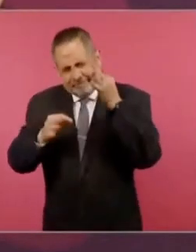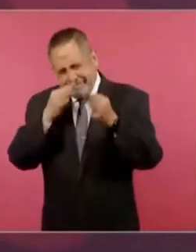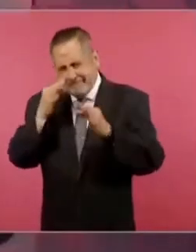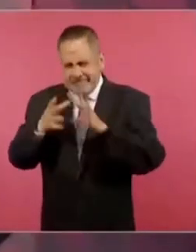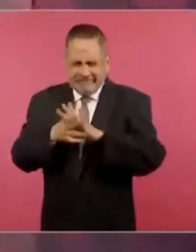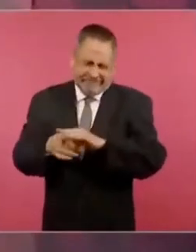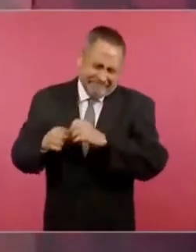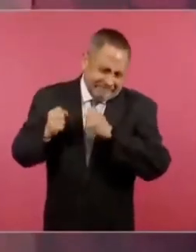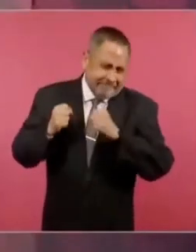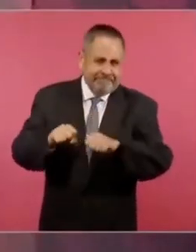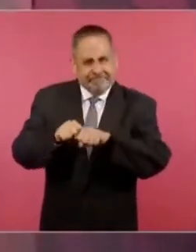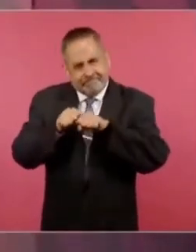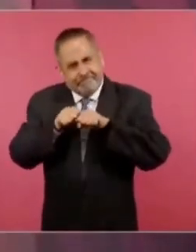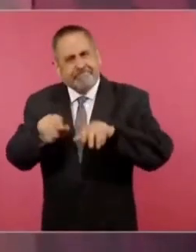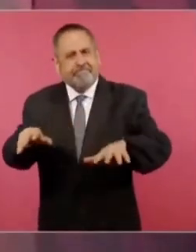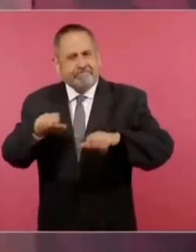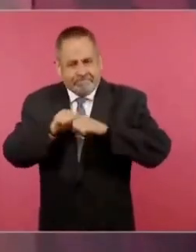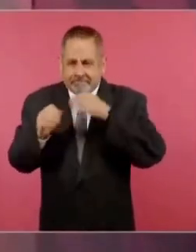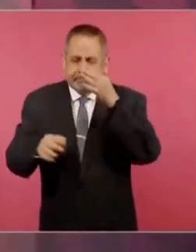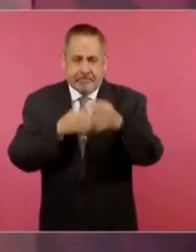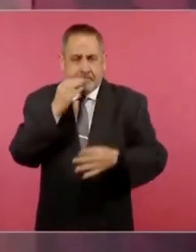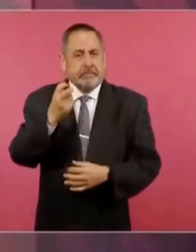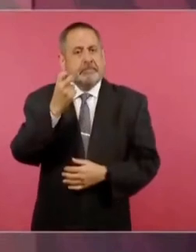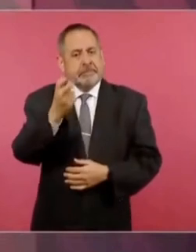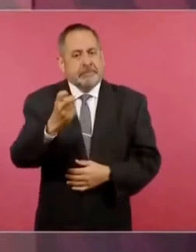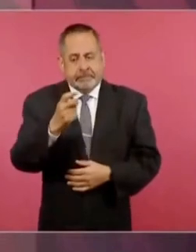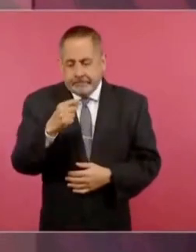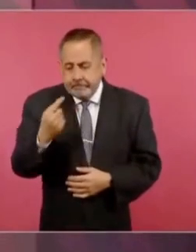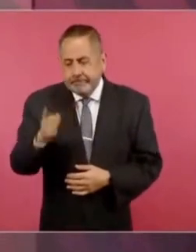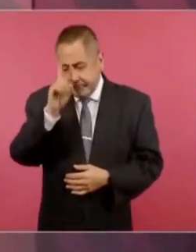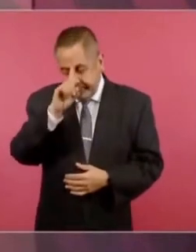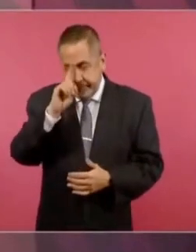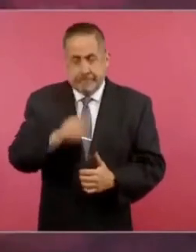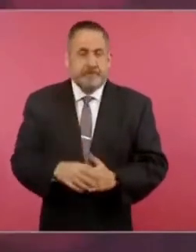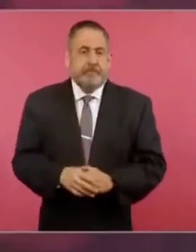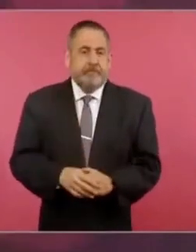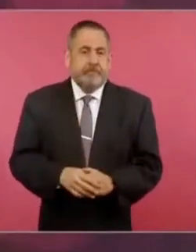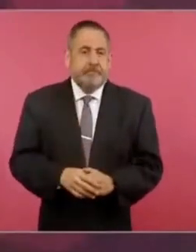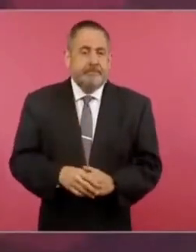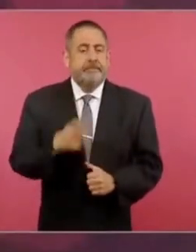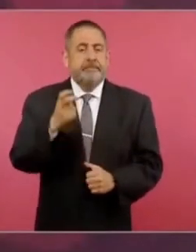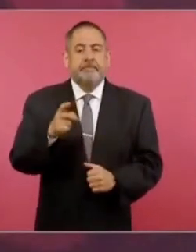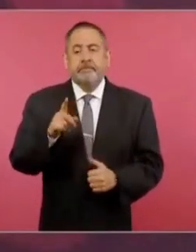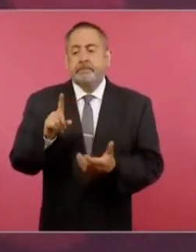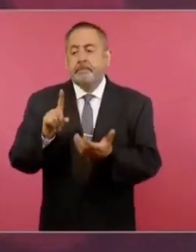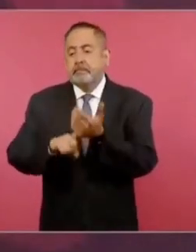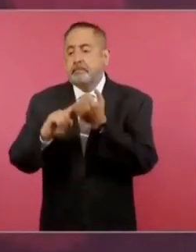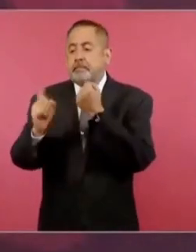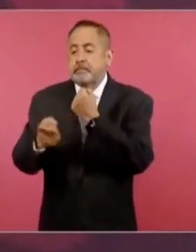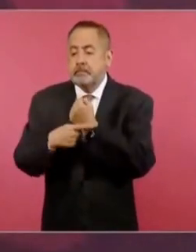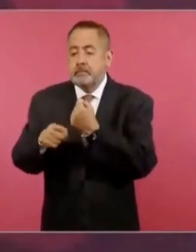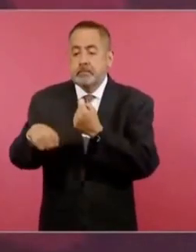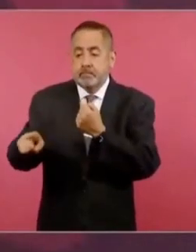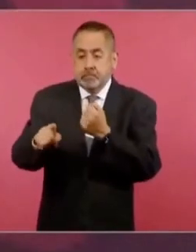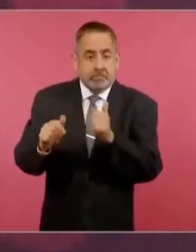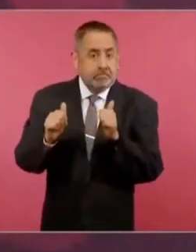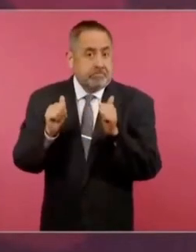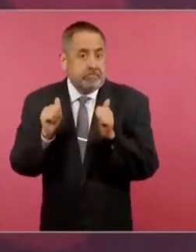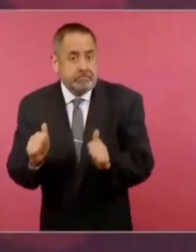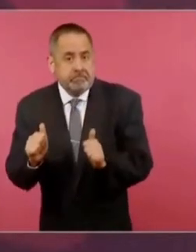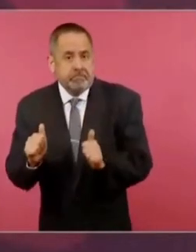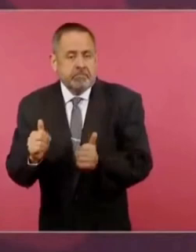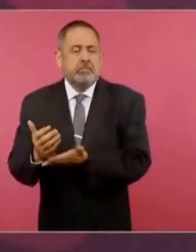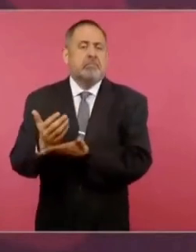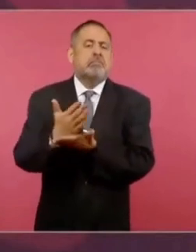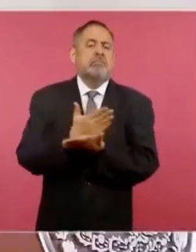porque todo eso es atender las causas de los